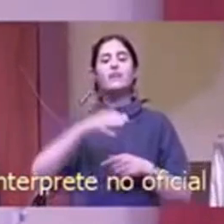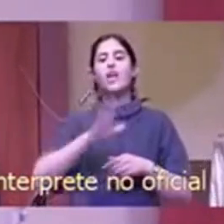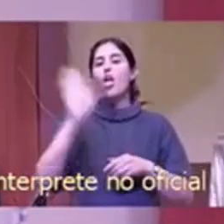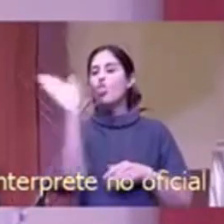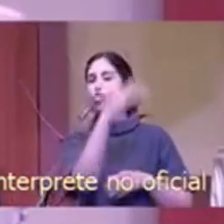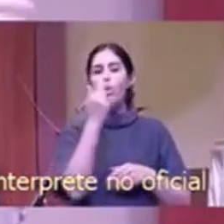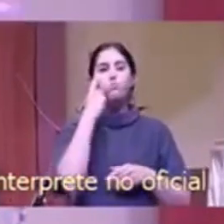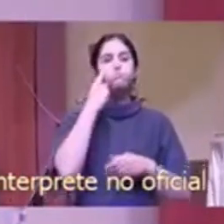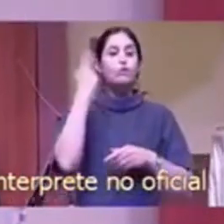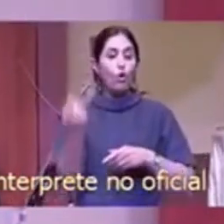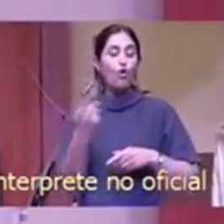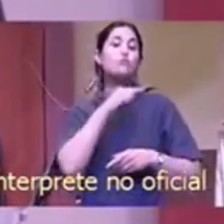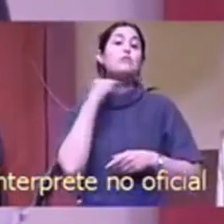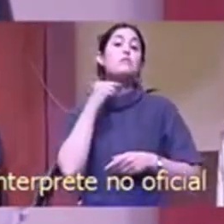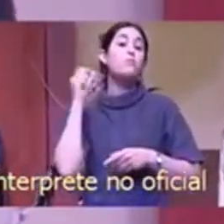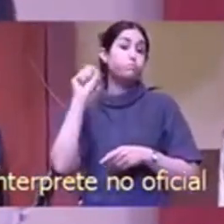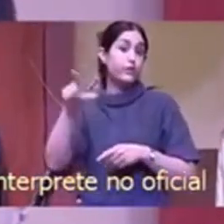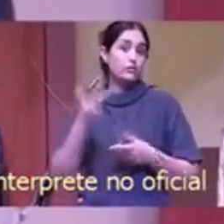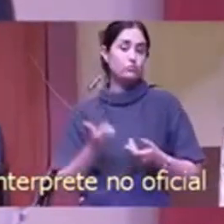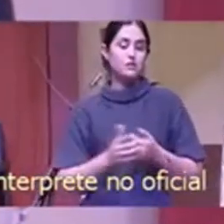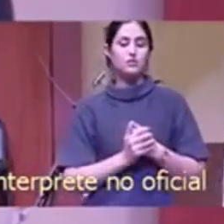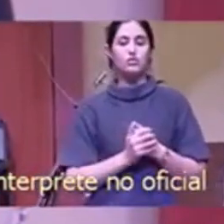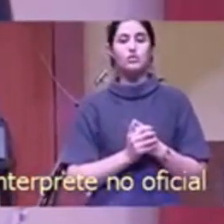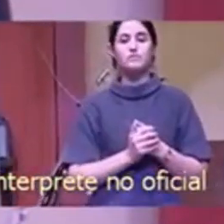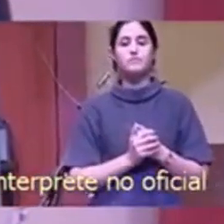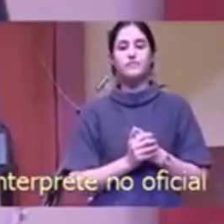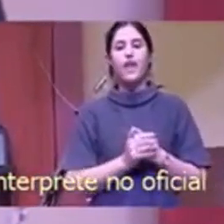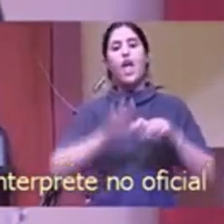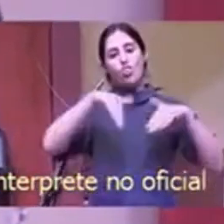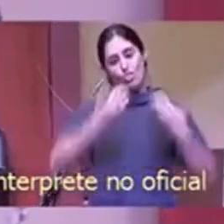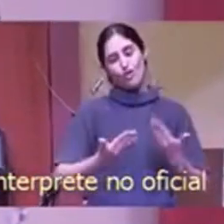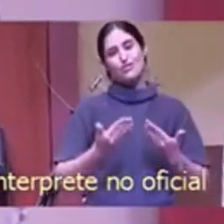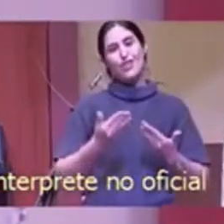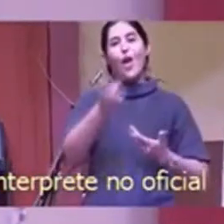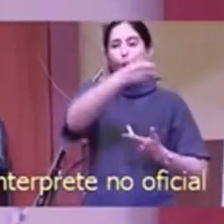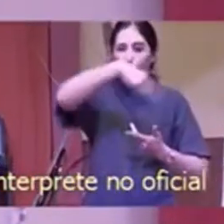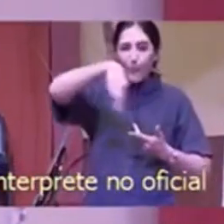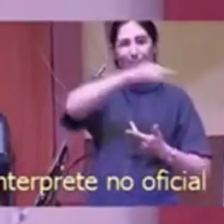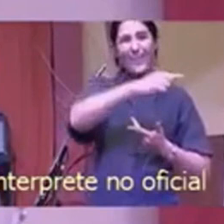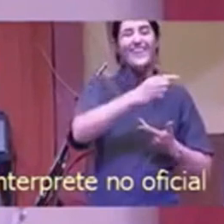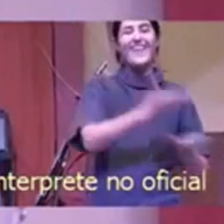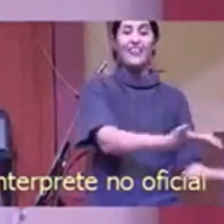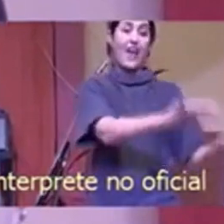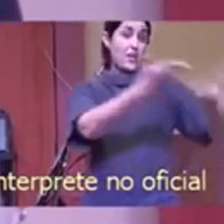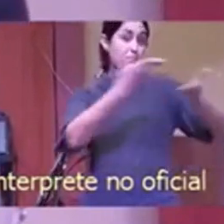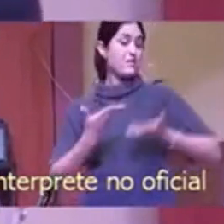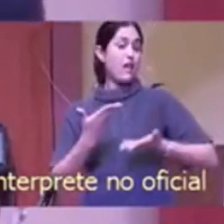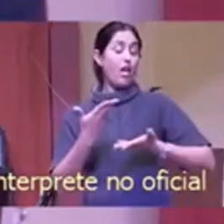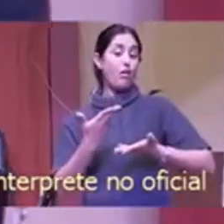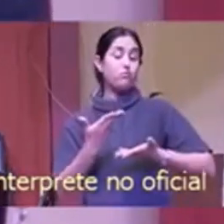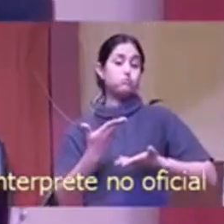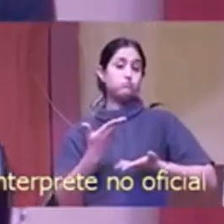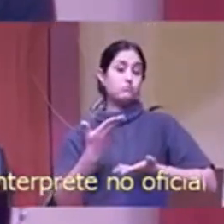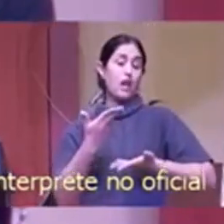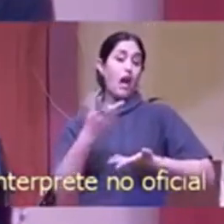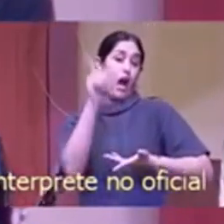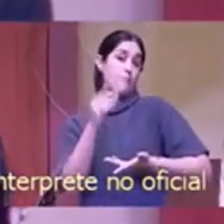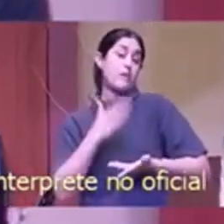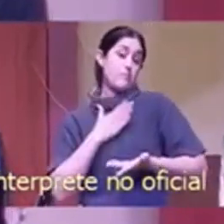Así que ustedes tienen una invitación para venir a mi país, Estados Unidos,